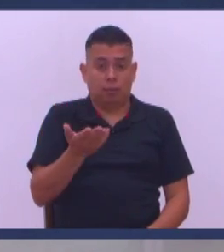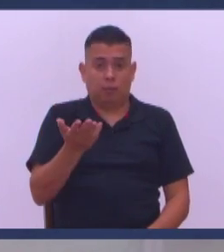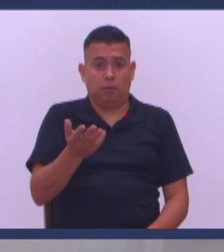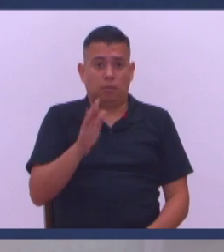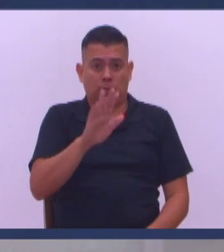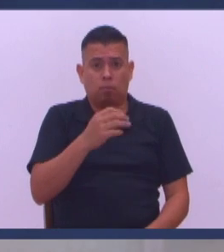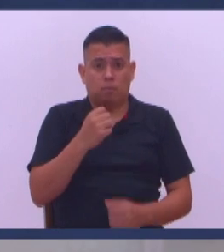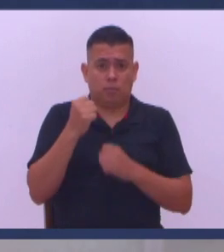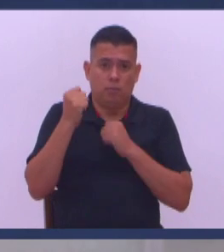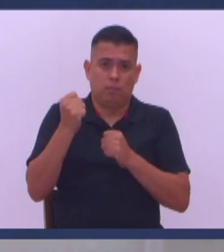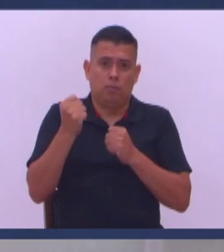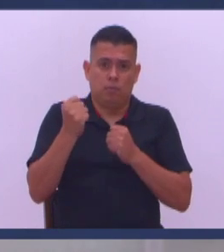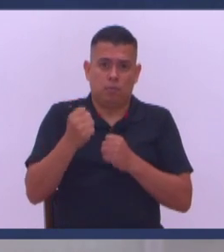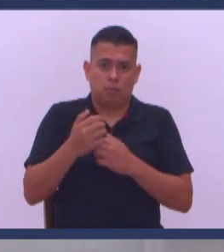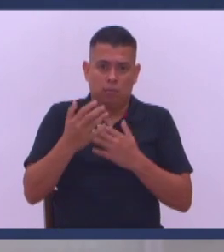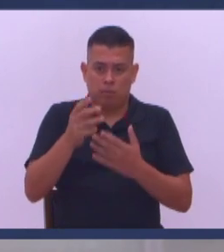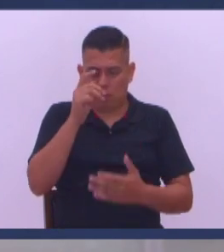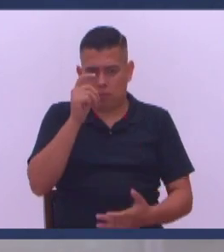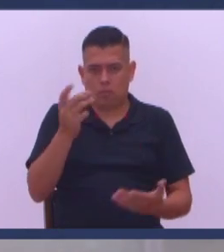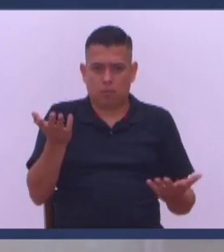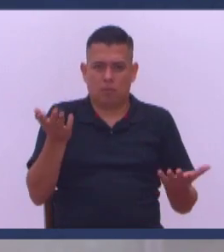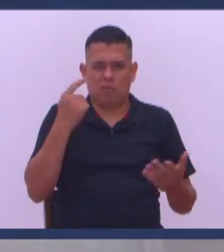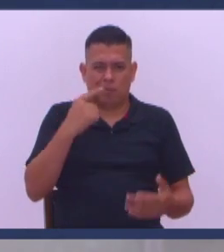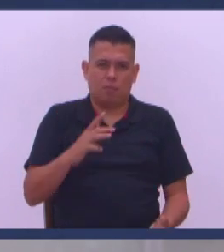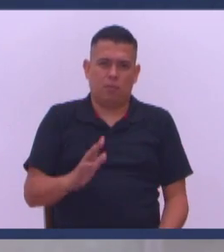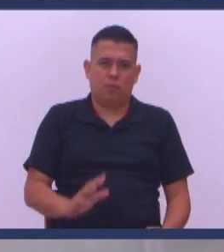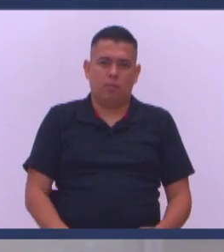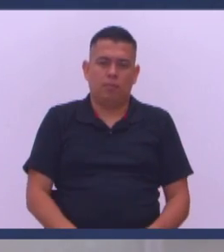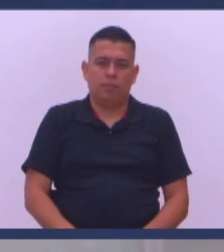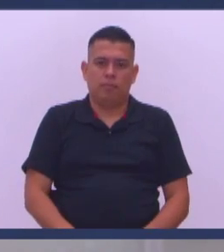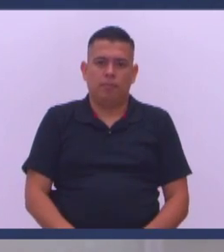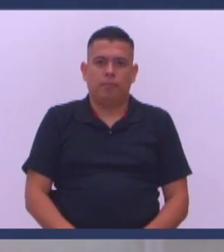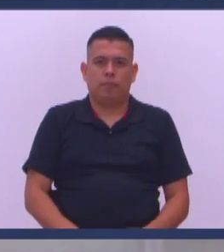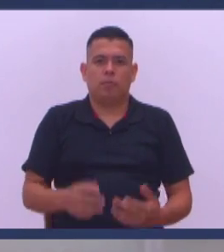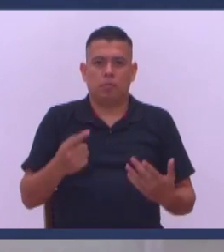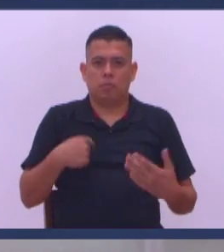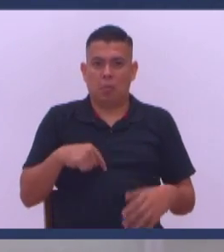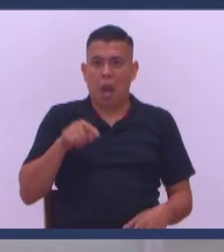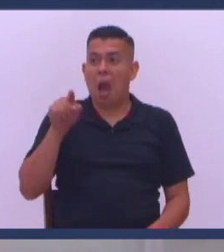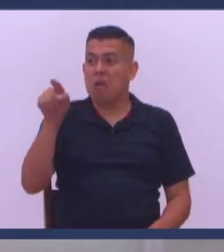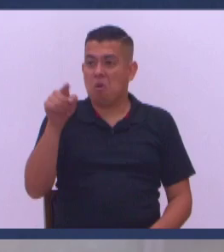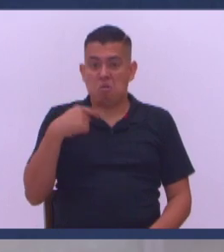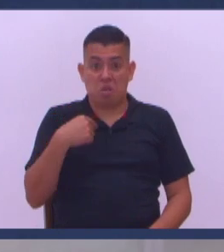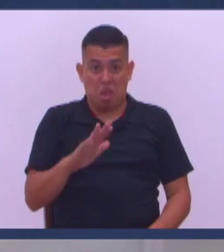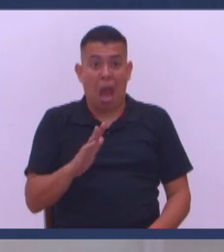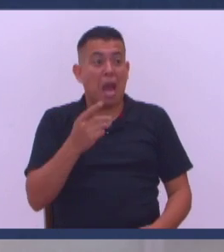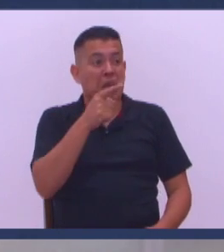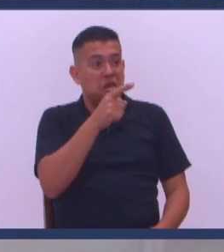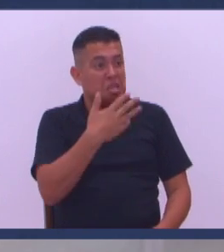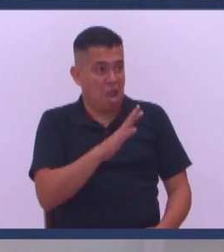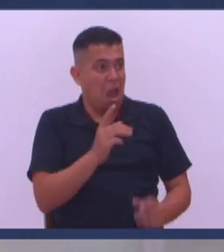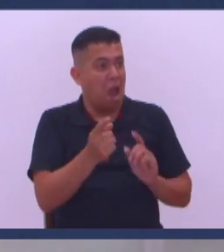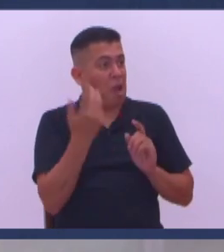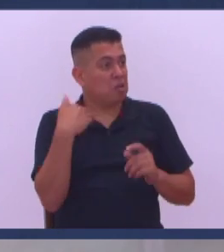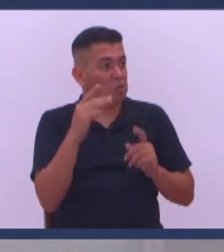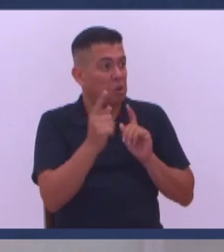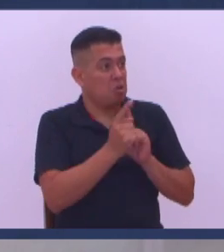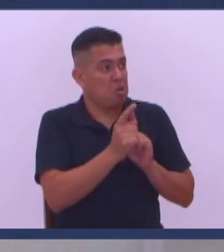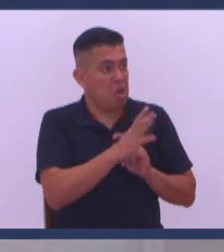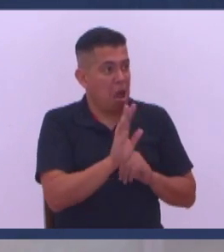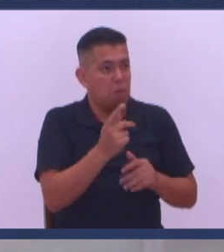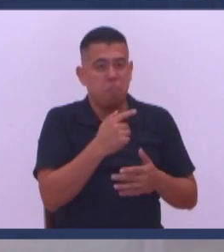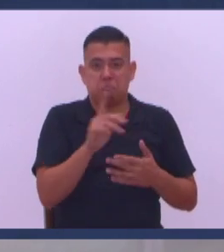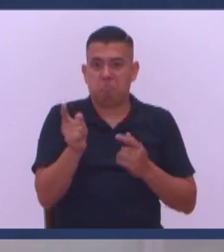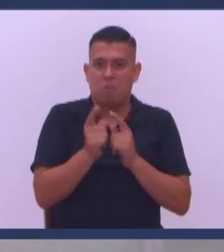extraños Tu honor Bye Ah ya estuve yo con ese No si yo con ese también Ah yo con ese salí Ah si